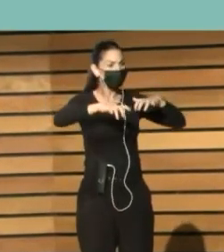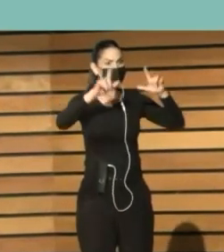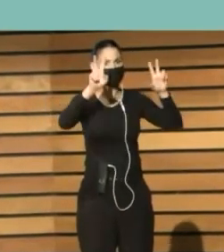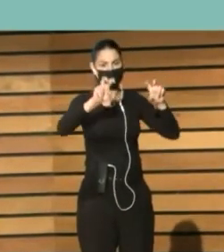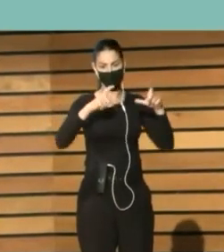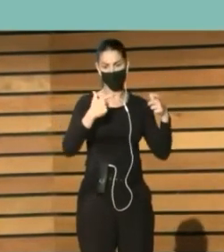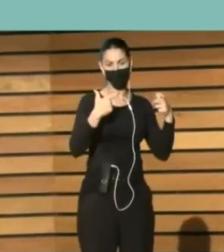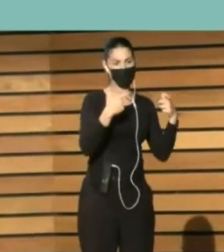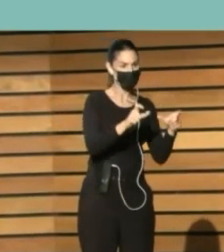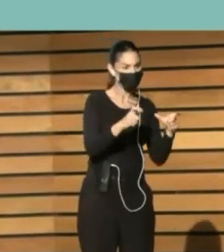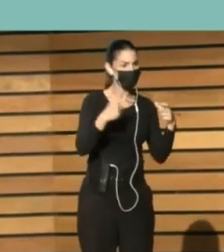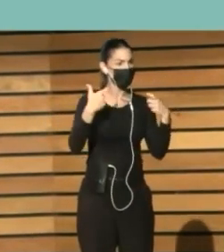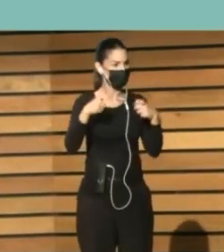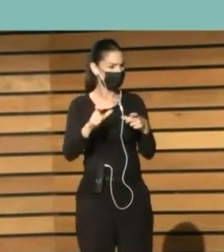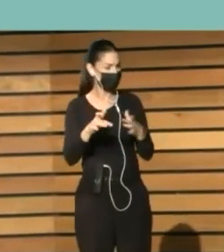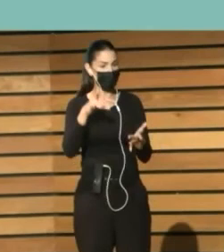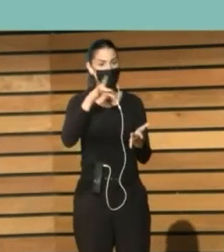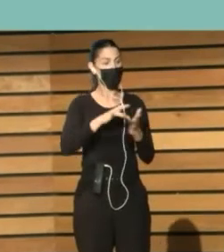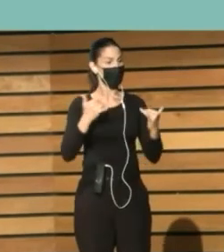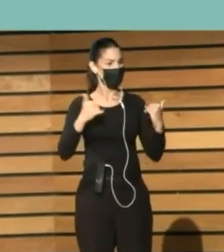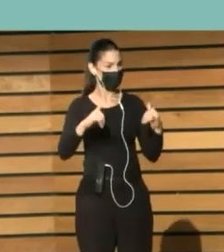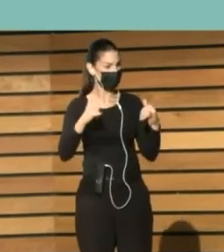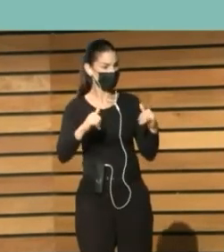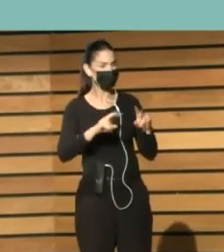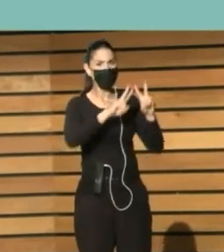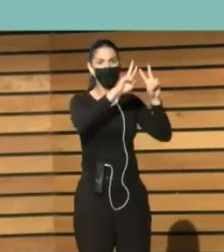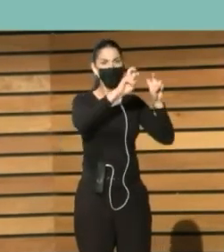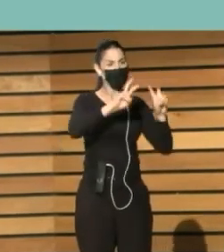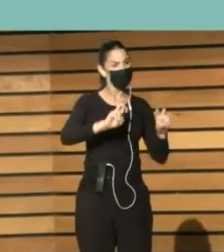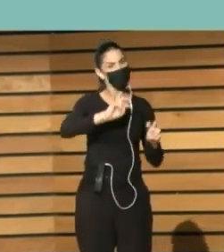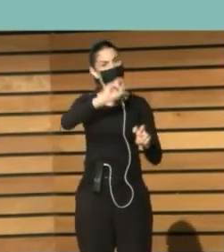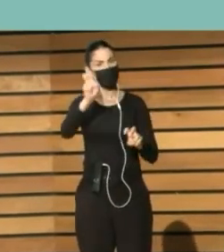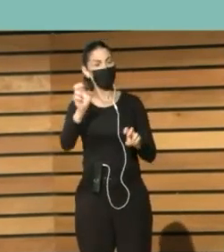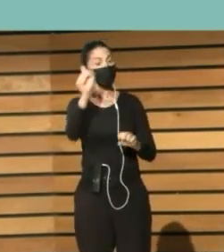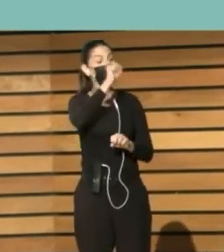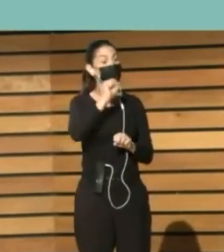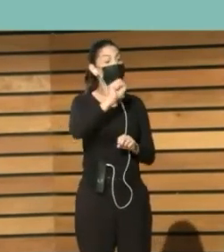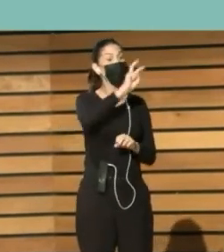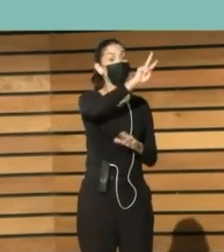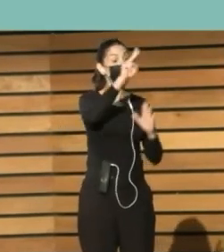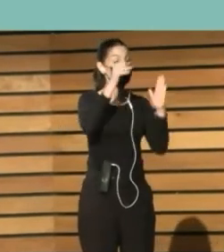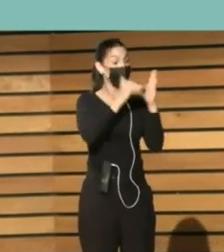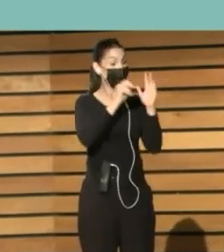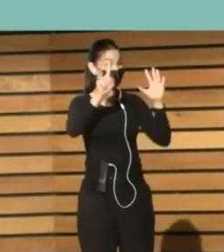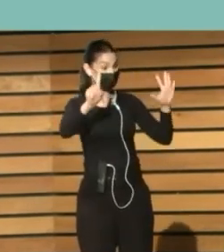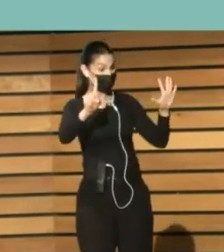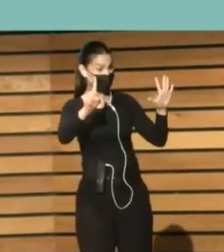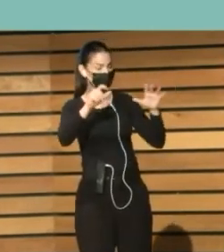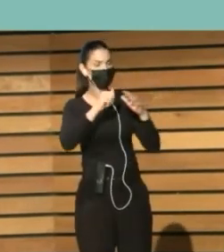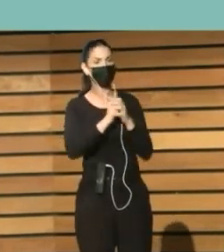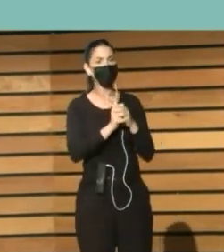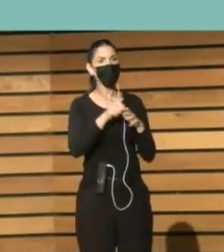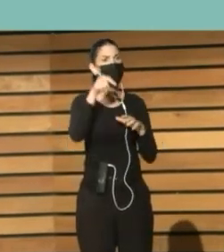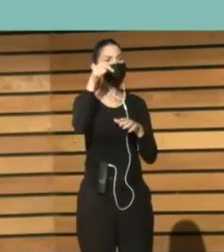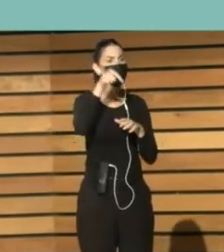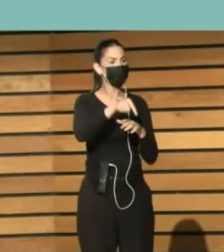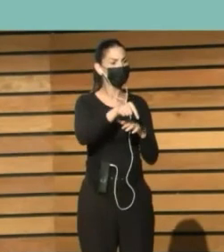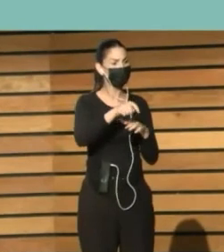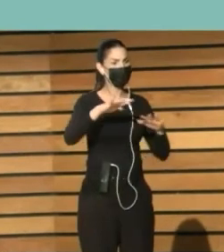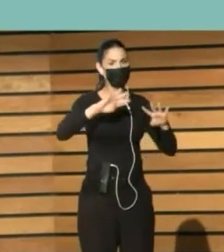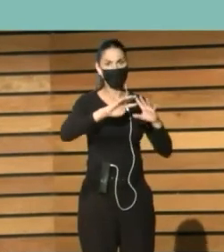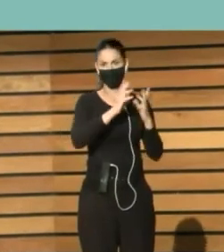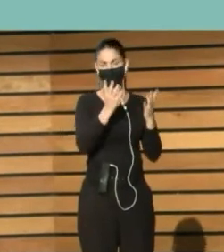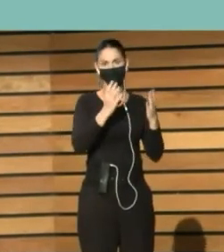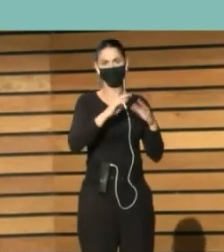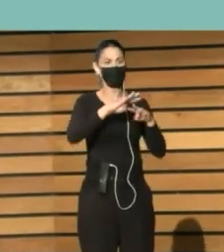En la biblioteca Y el siguiente estudio Se hizo En el año 2006 Y ahí Ya había Todas las redes